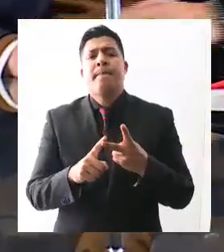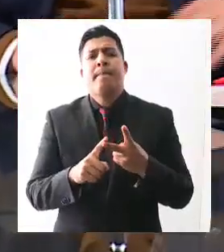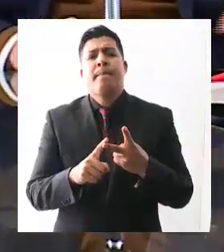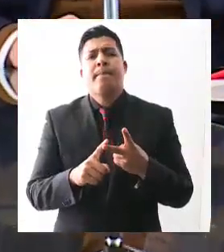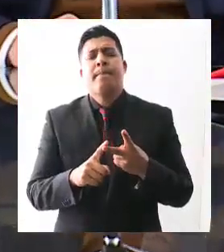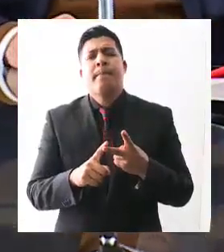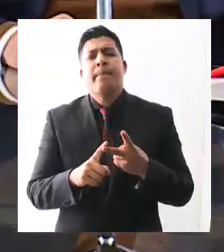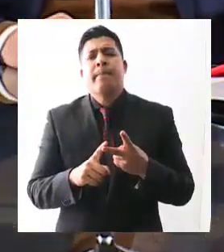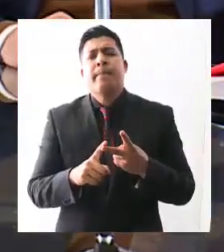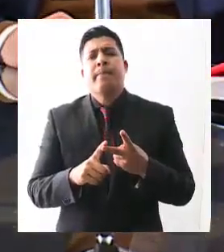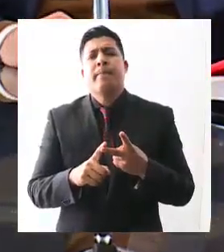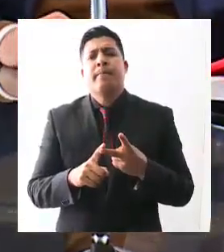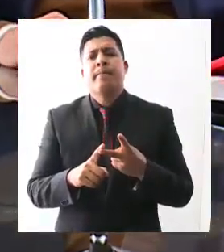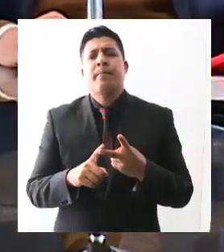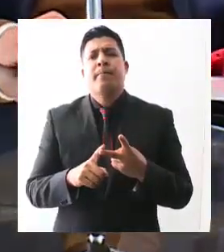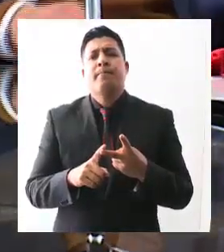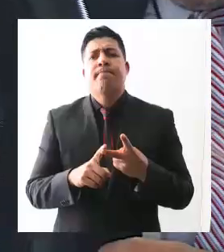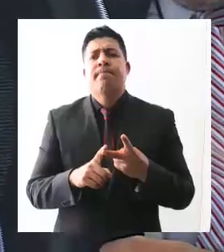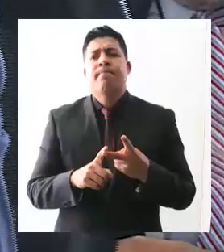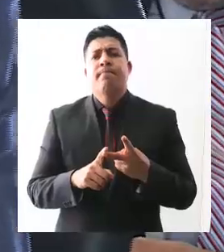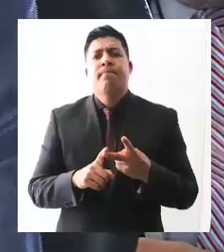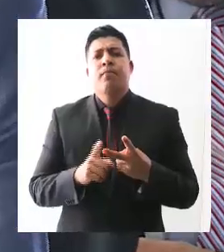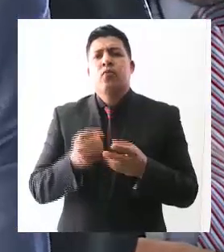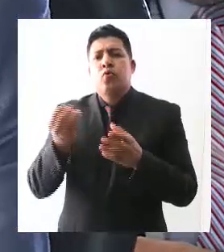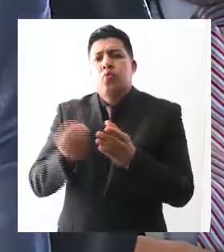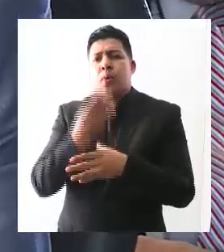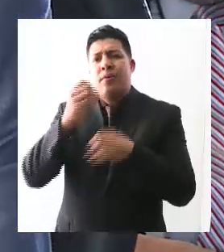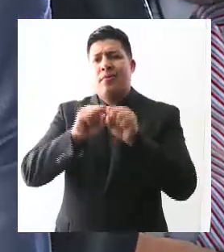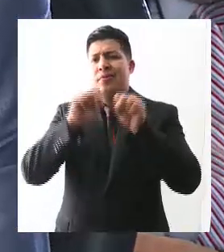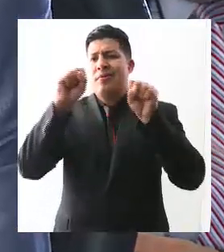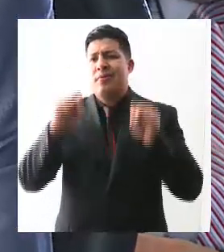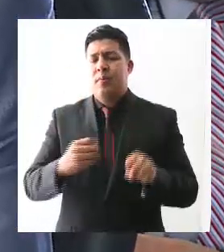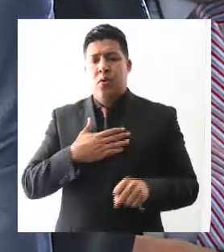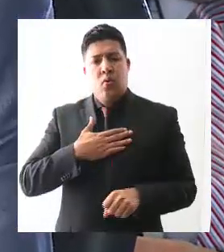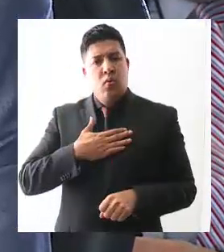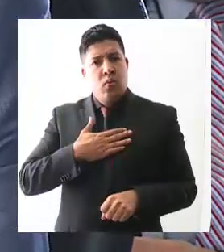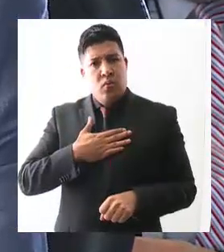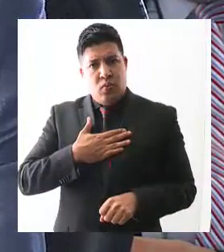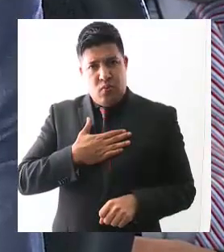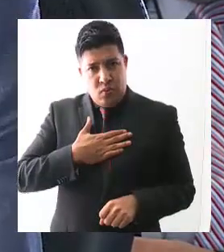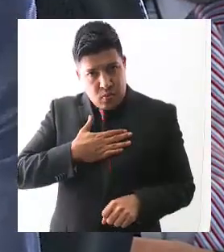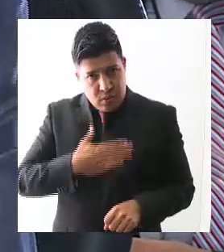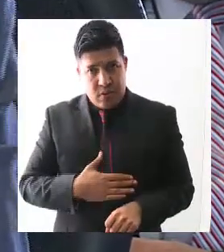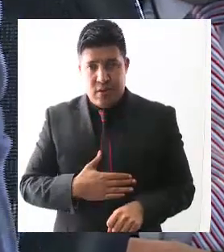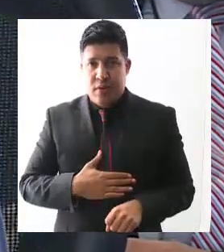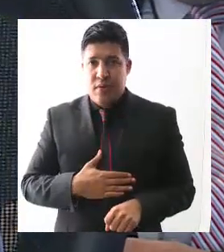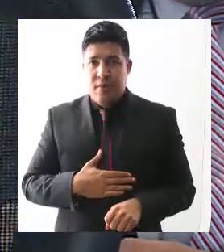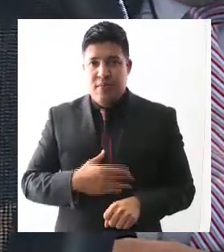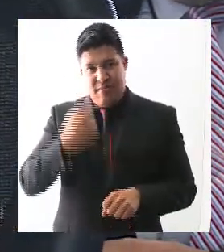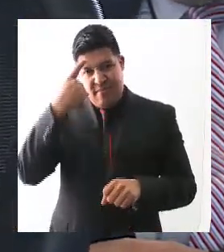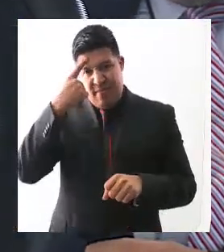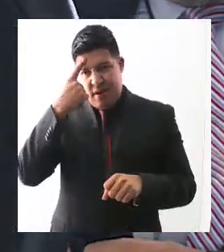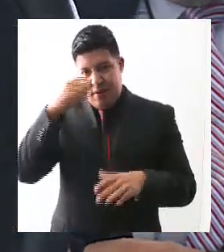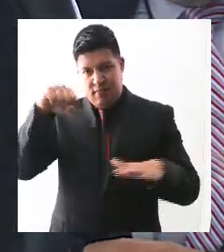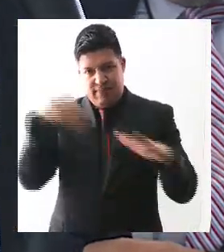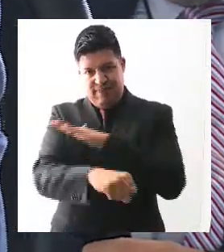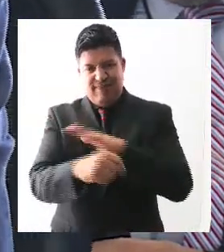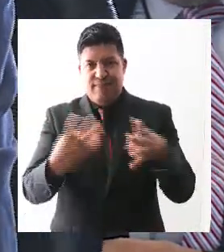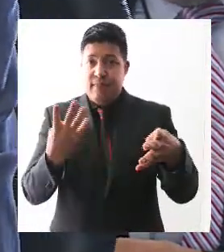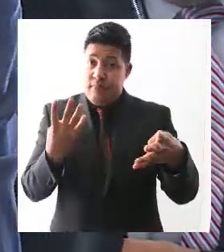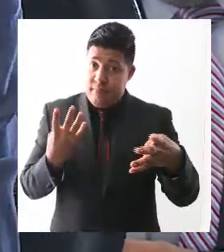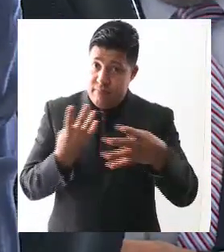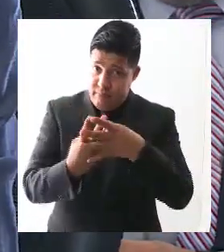implementado de manera adecuada el nuevo sistema de justicia penal acusatorio para contribuir con la